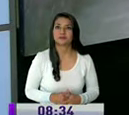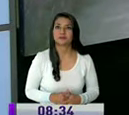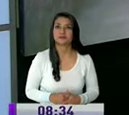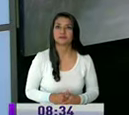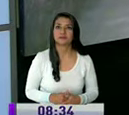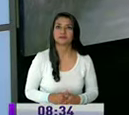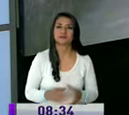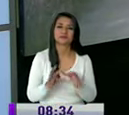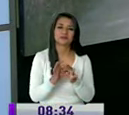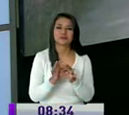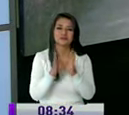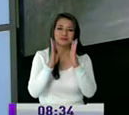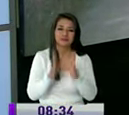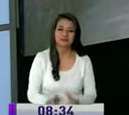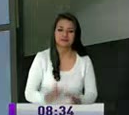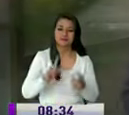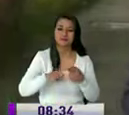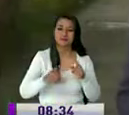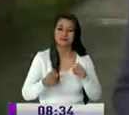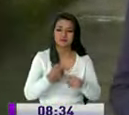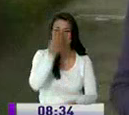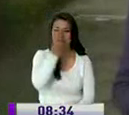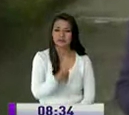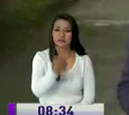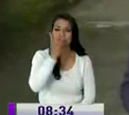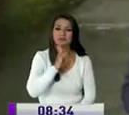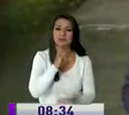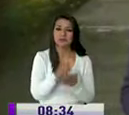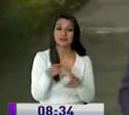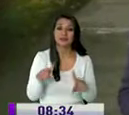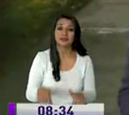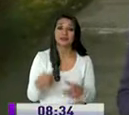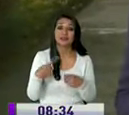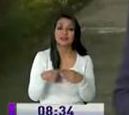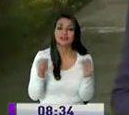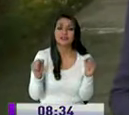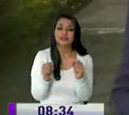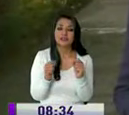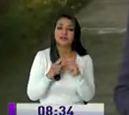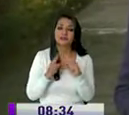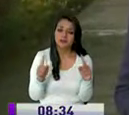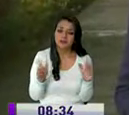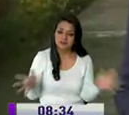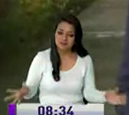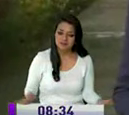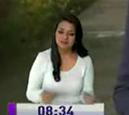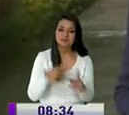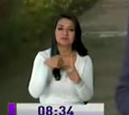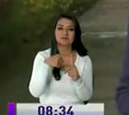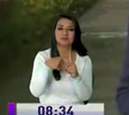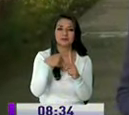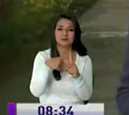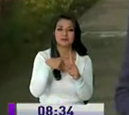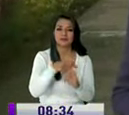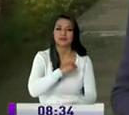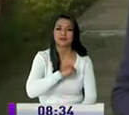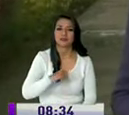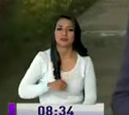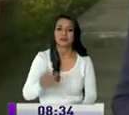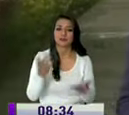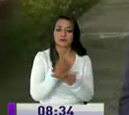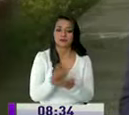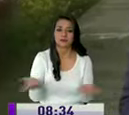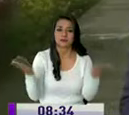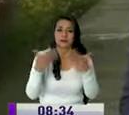Robert amigos televidentes muy buenos días así es nosotros con un poquito de frío pero con toda la buena actitud para terminar esta semana hace